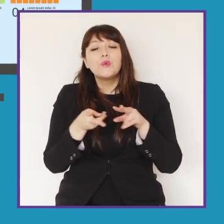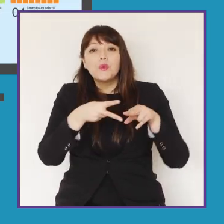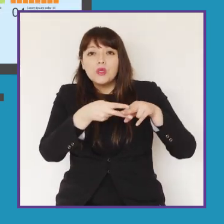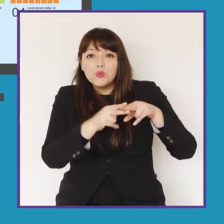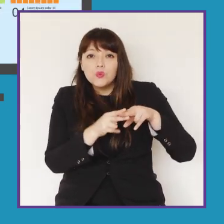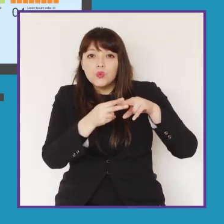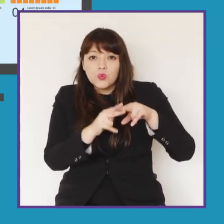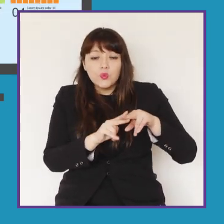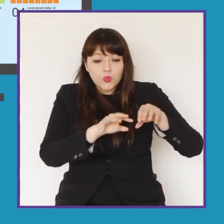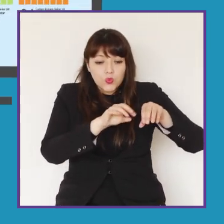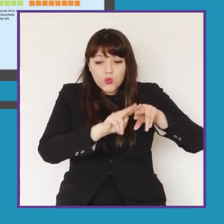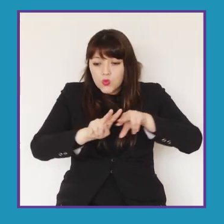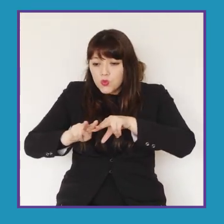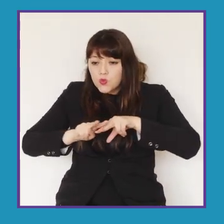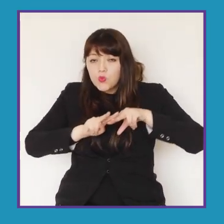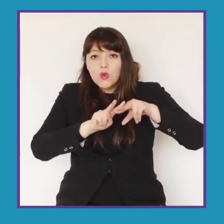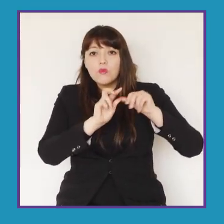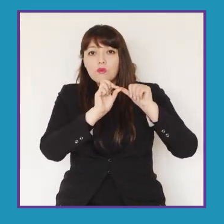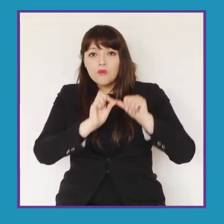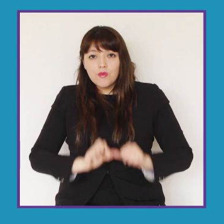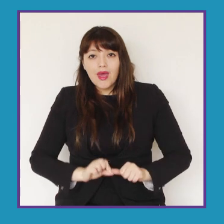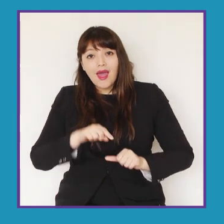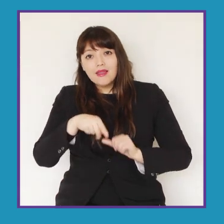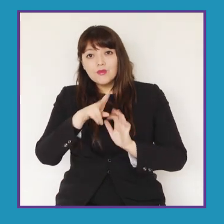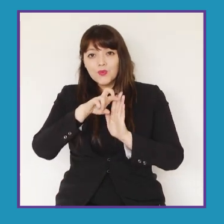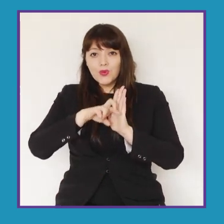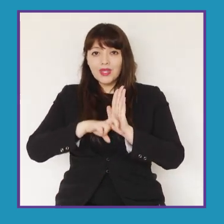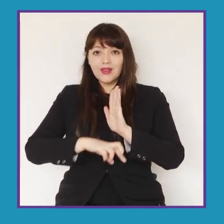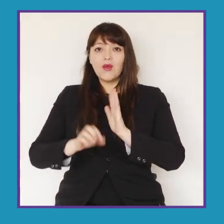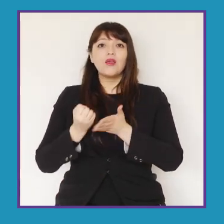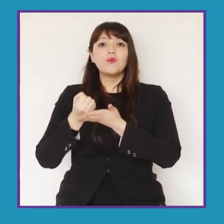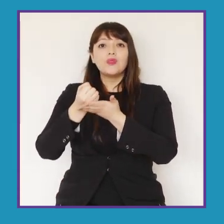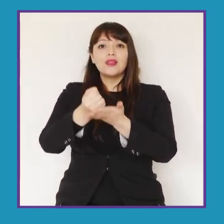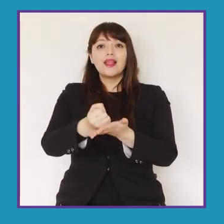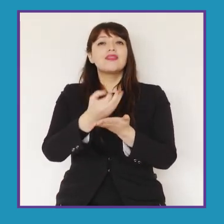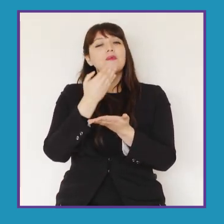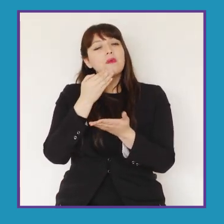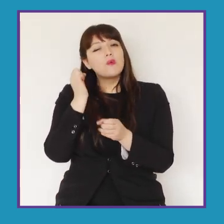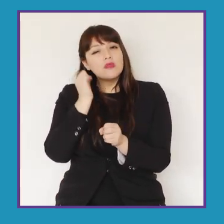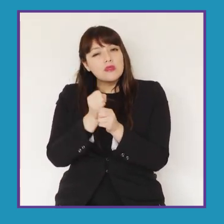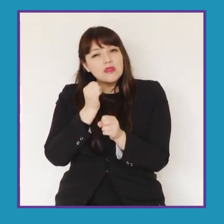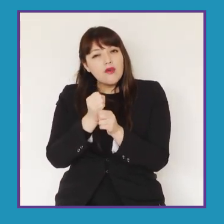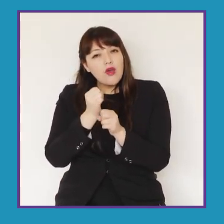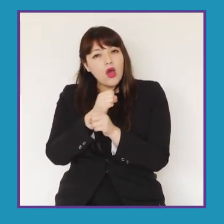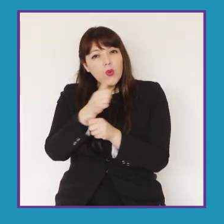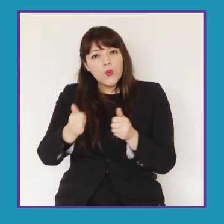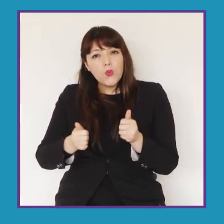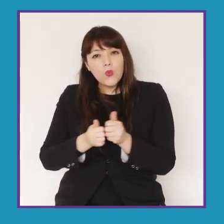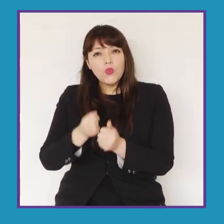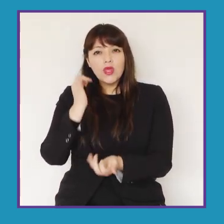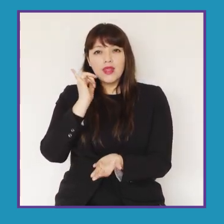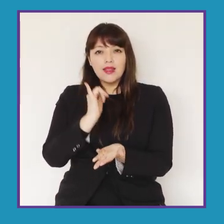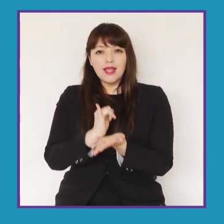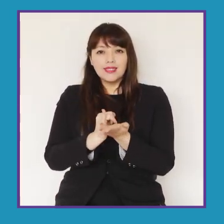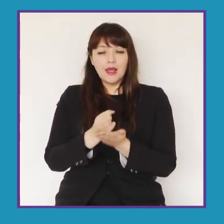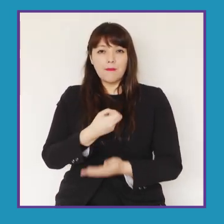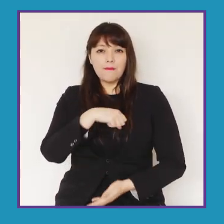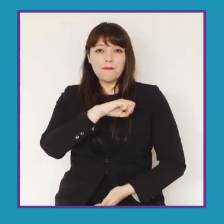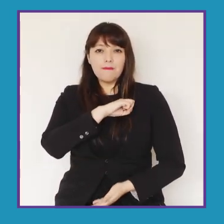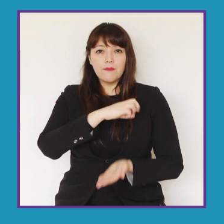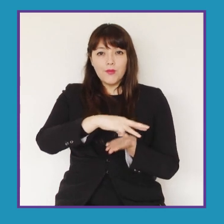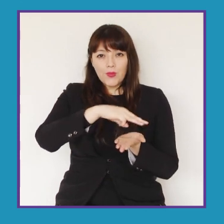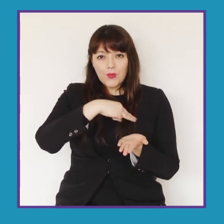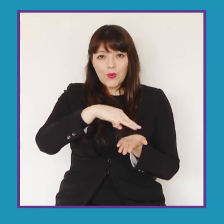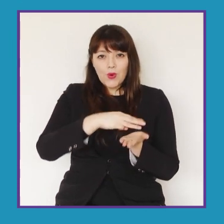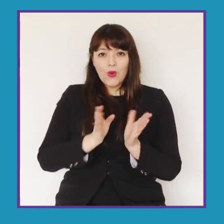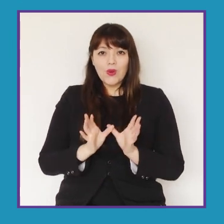instrumental instalado de manera permanente. Este proyecto implica también un trabajo conjunto con la Intendencia Metropolitana, los